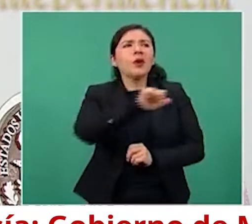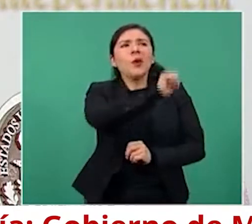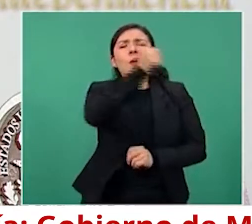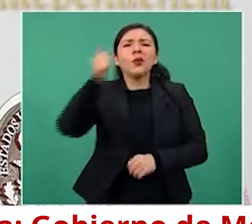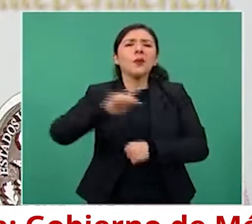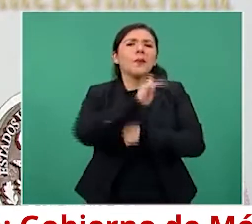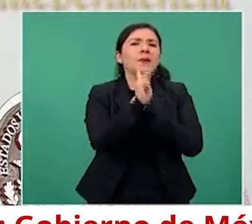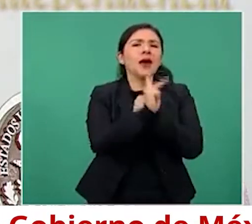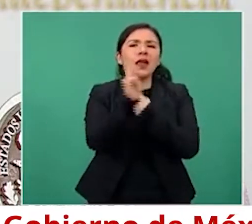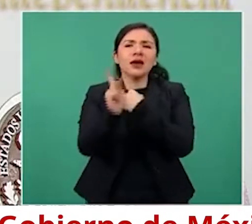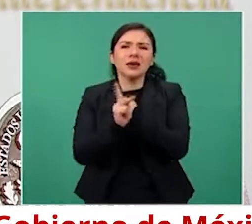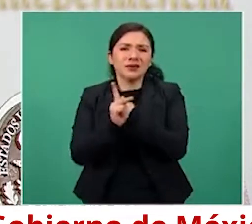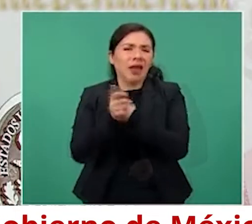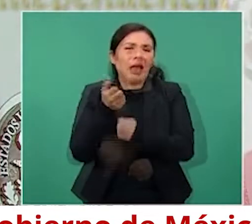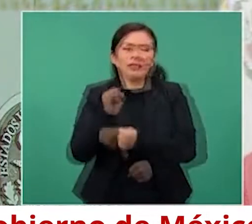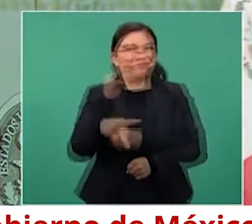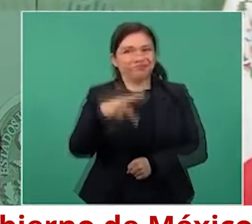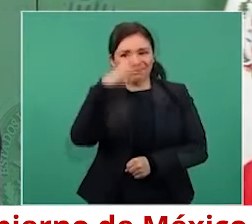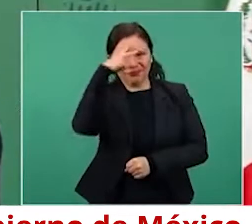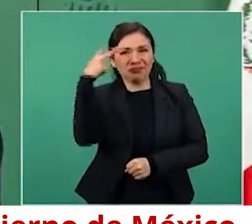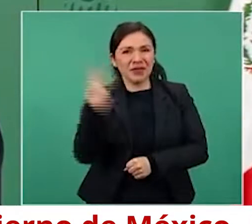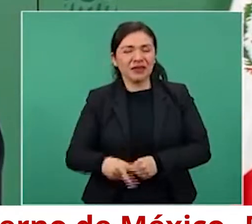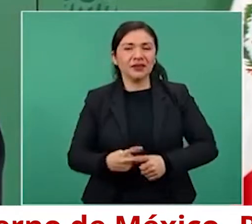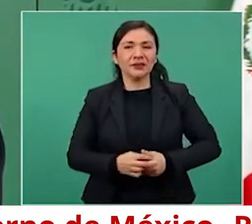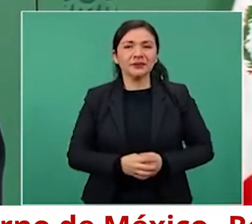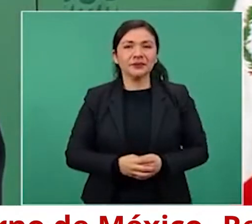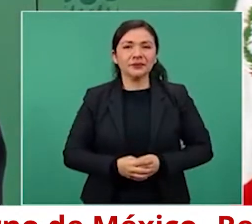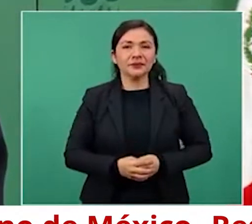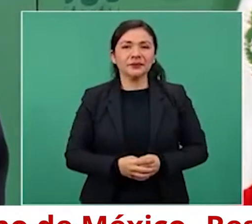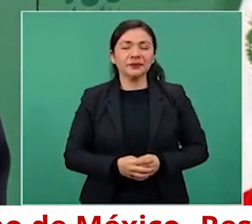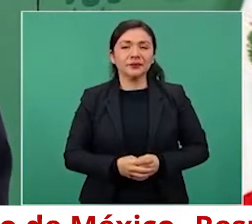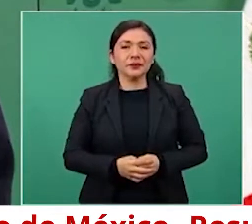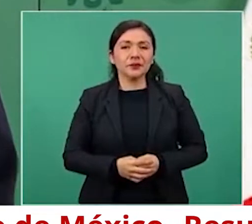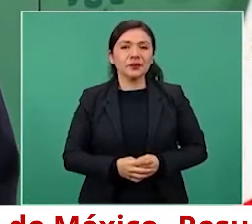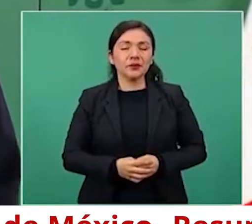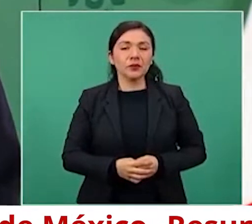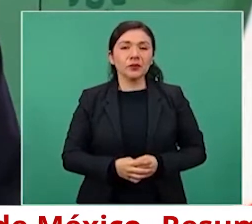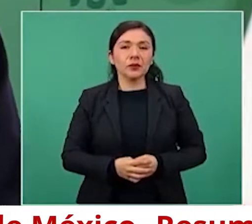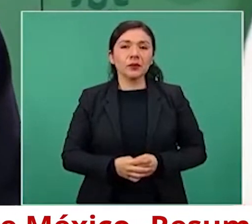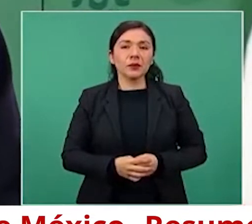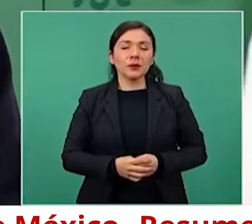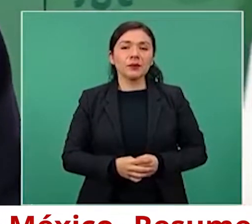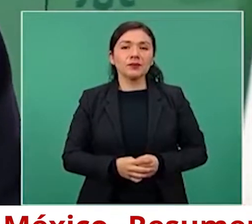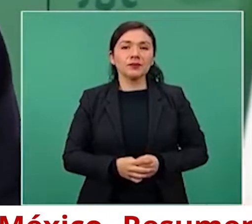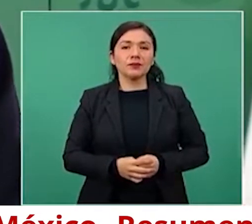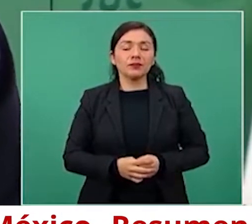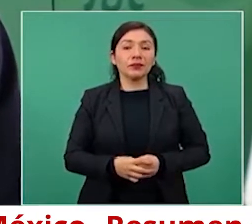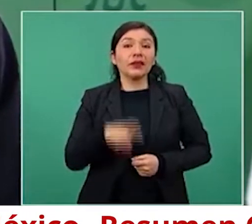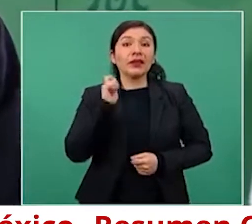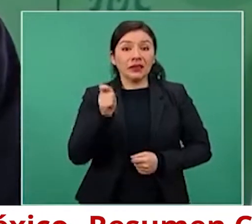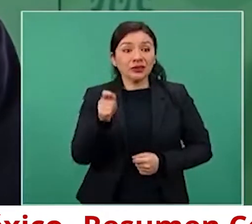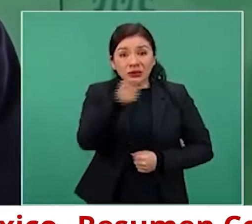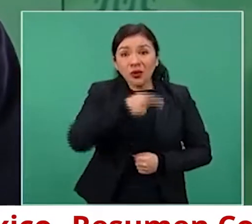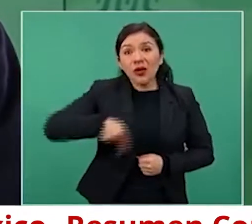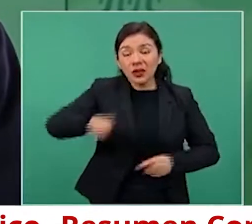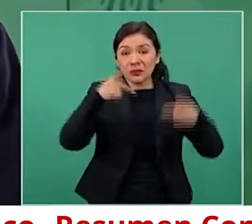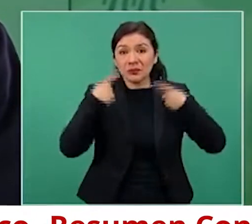olvidemos de dónde venimos,